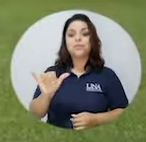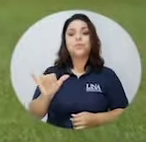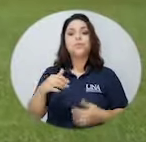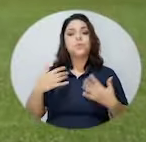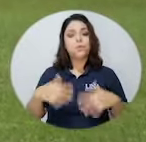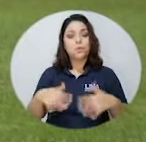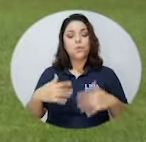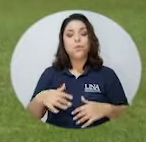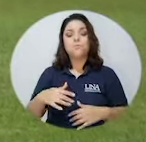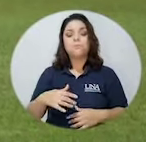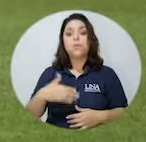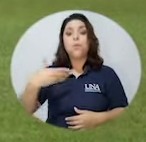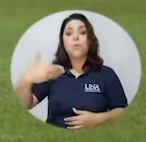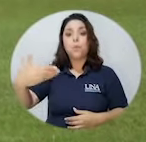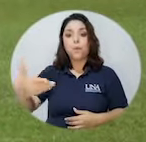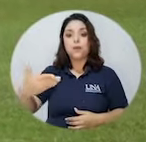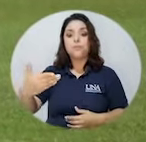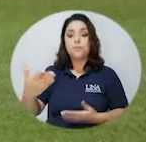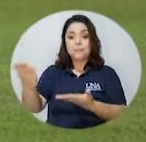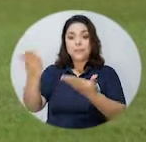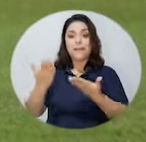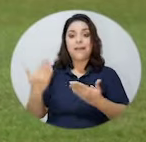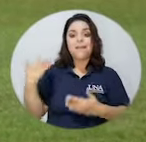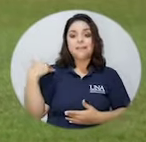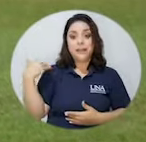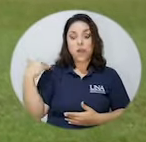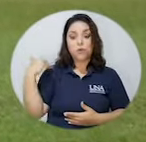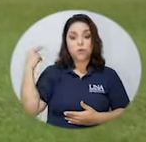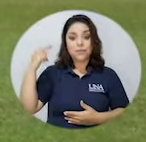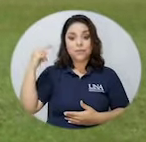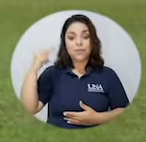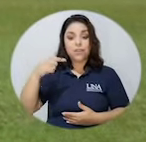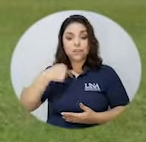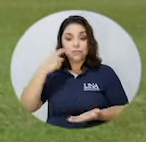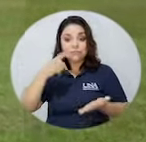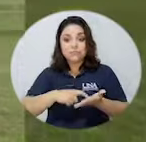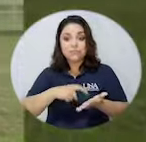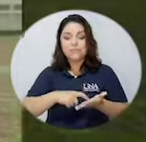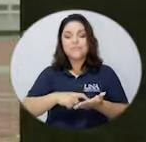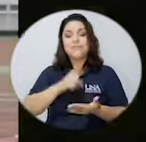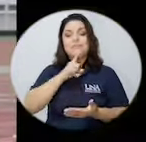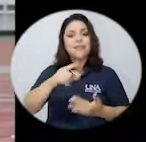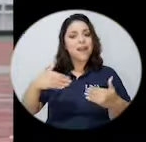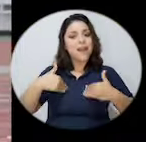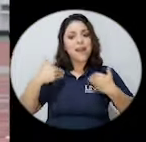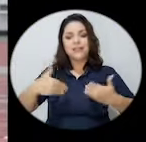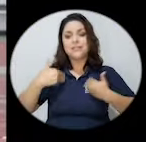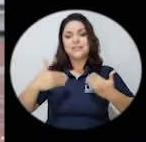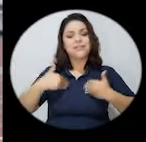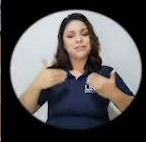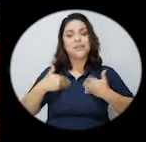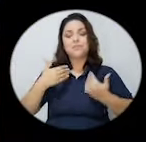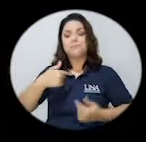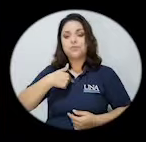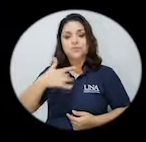o sea, así yo cuando me lo dijeron, me dieron la noticia, fue bastante alegría de mi